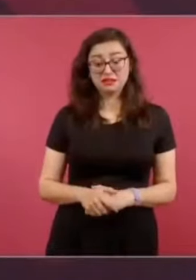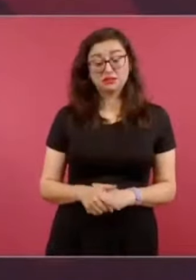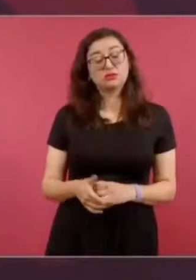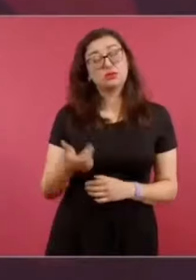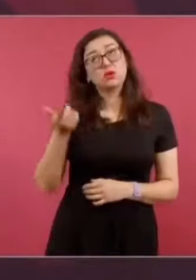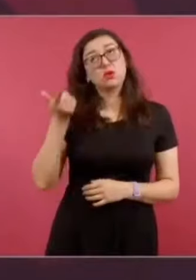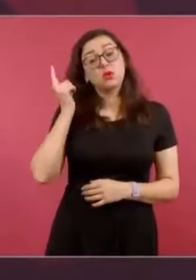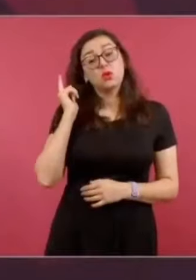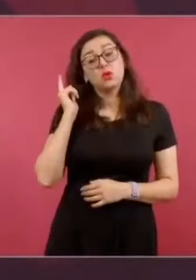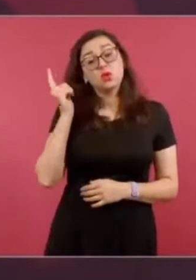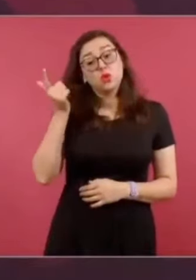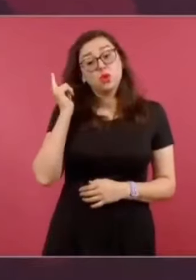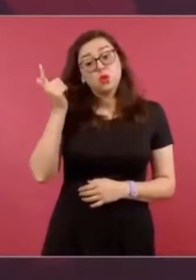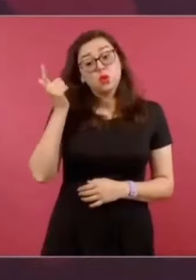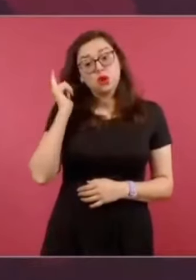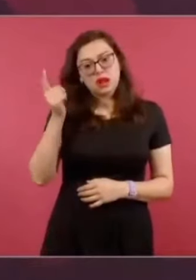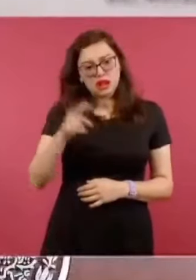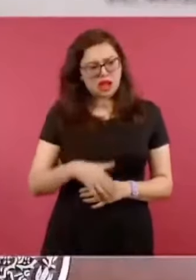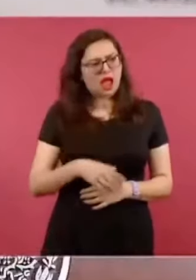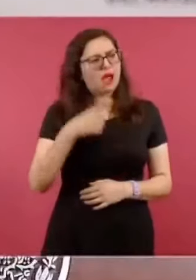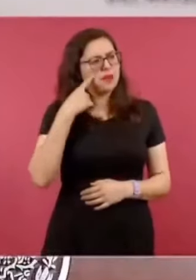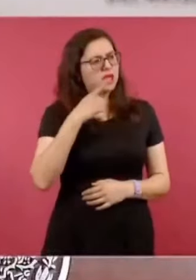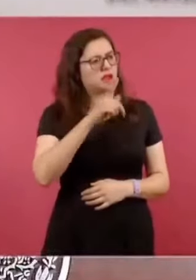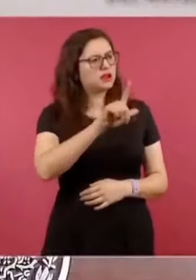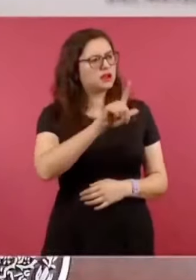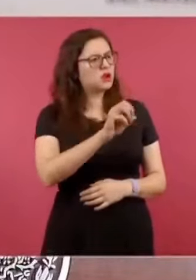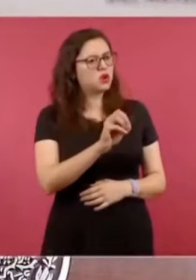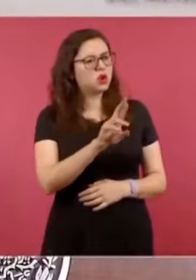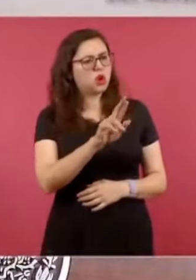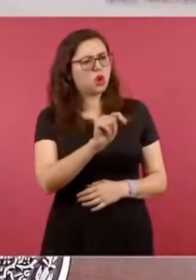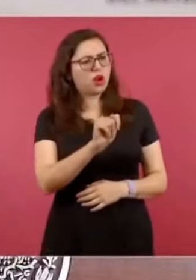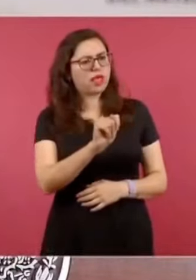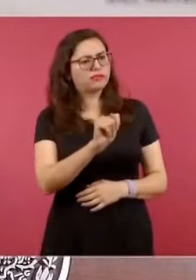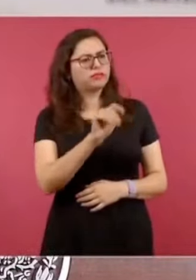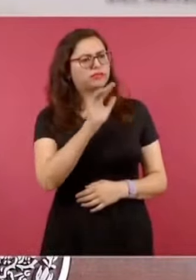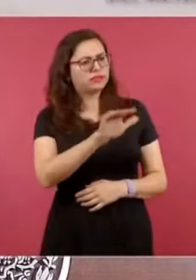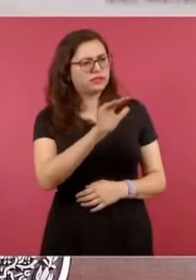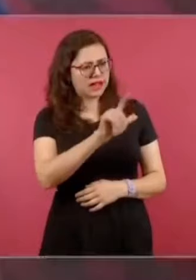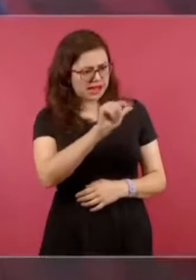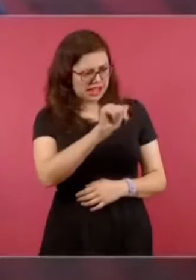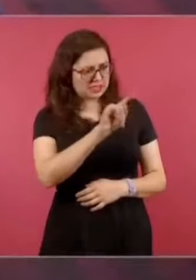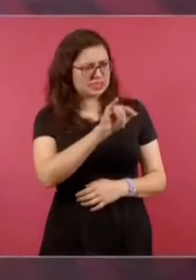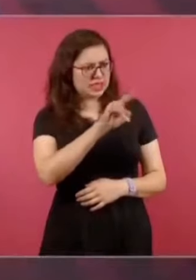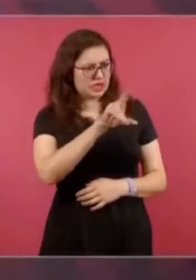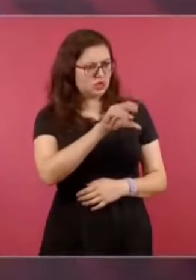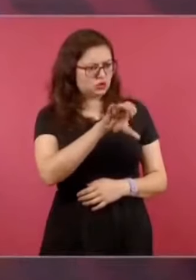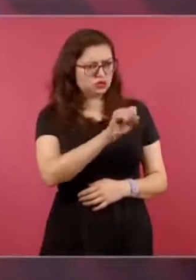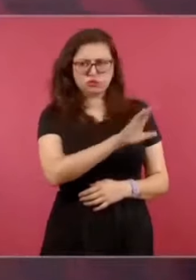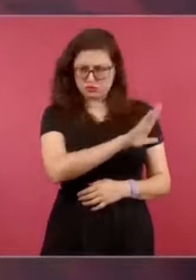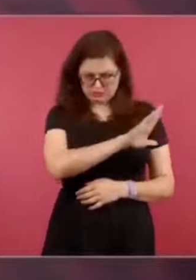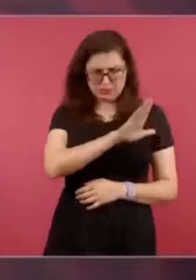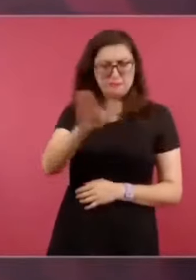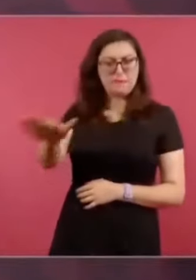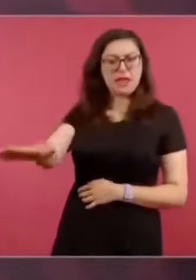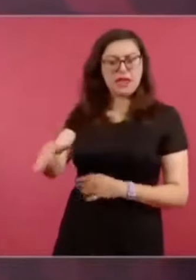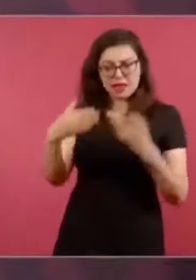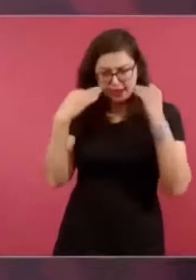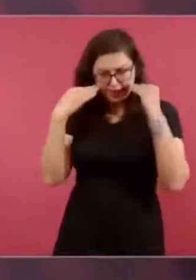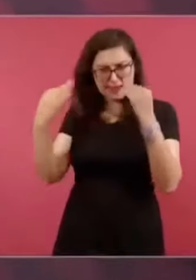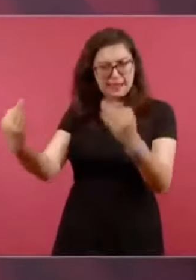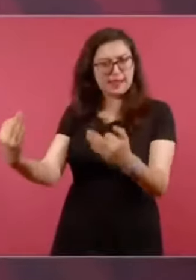Que vayan latinos ahí, los que vayan los de